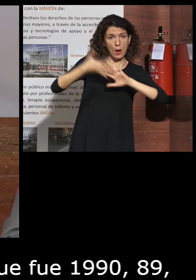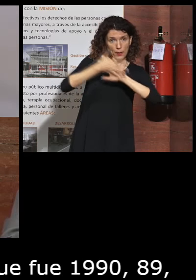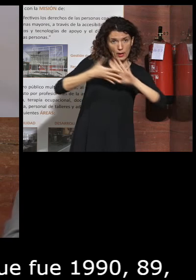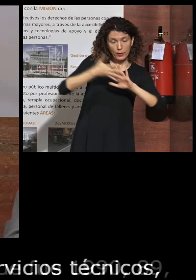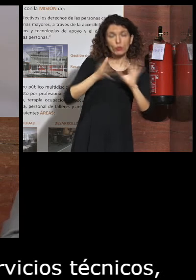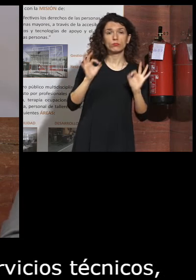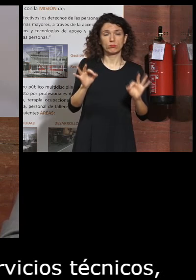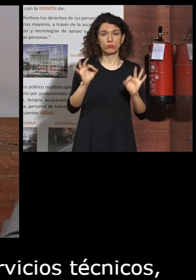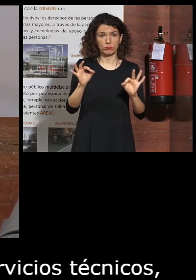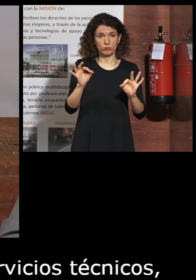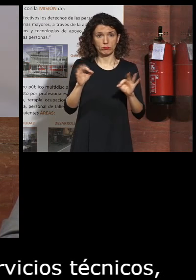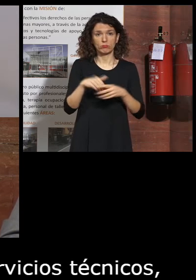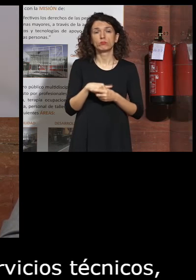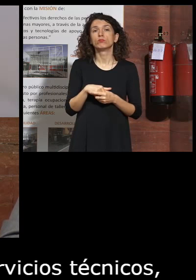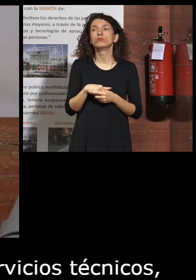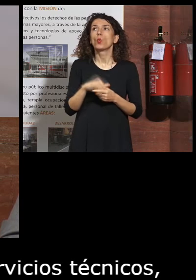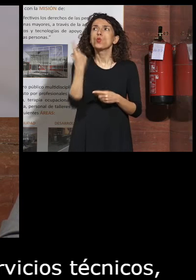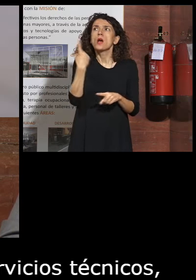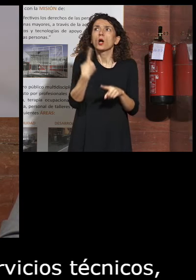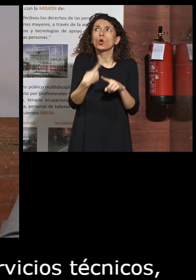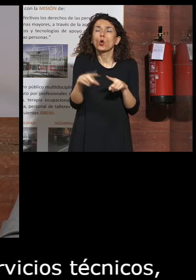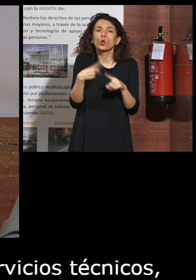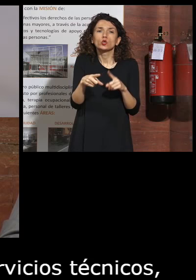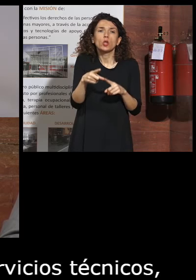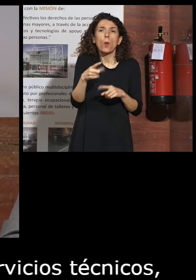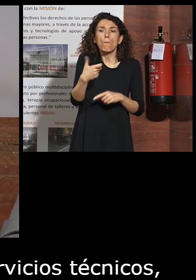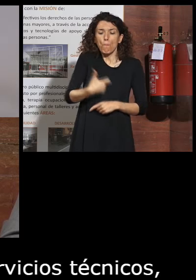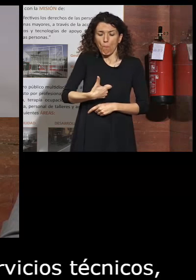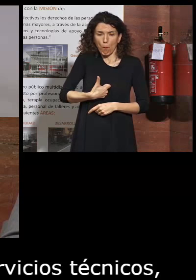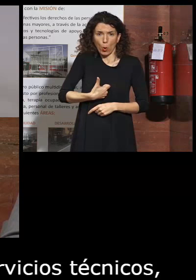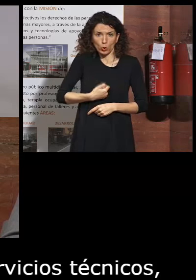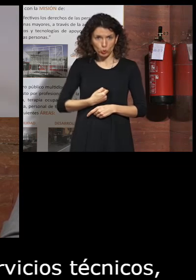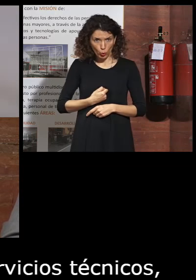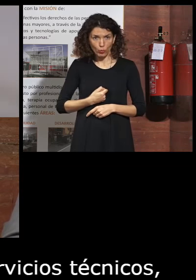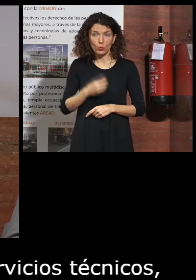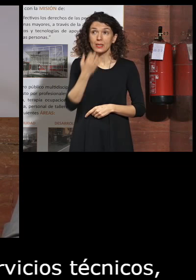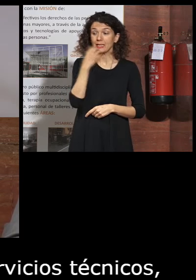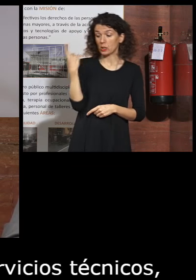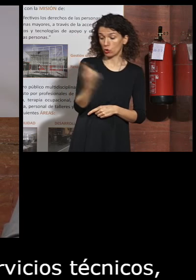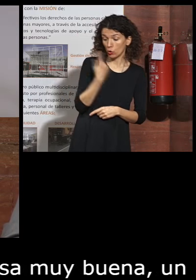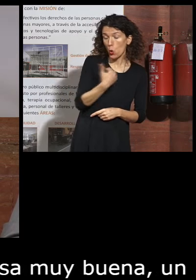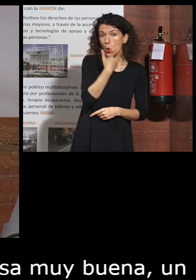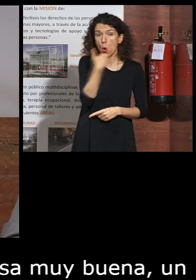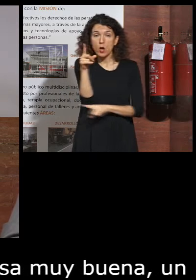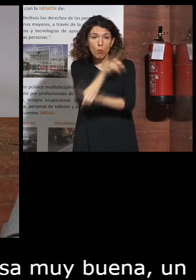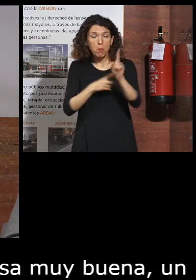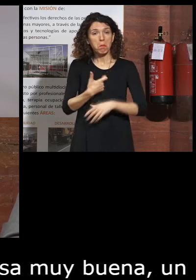de una cosa muy buena un botón que se pulsaba para si uno estaba solo si le pasaba algo